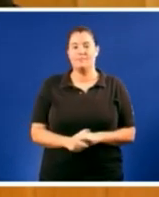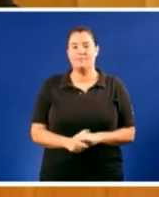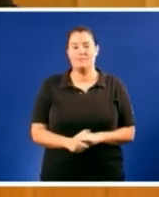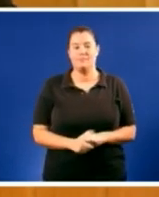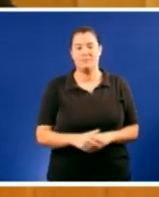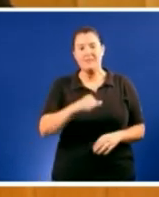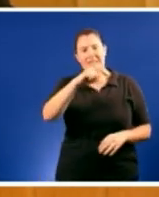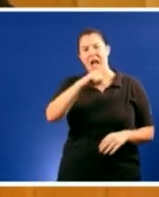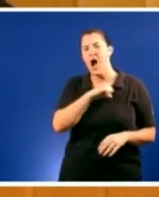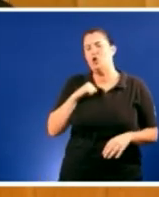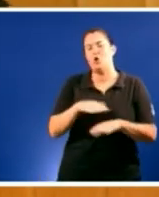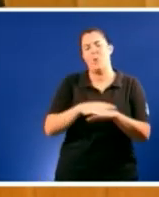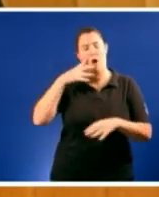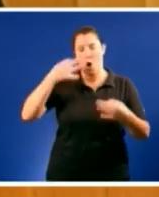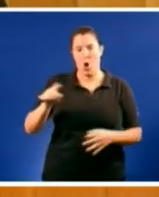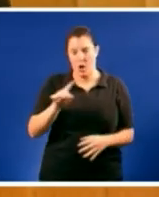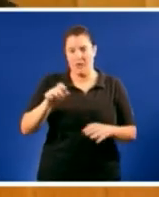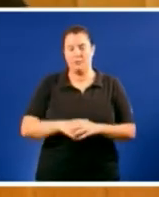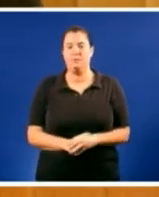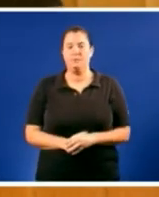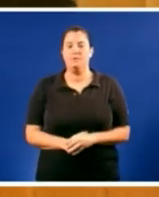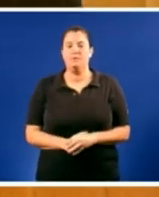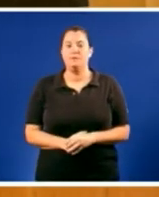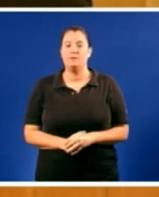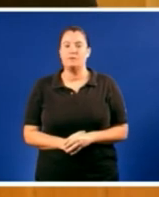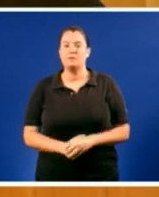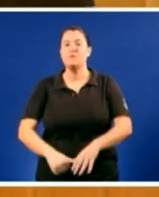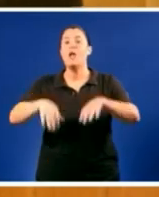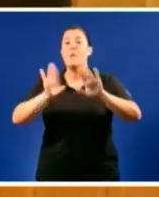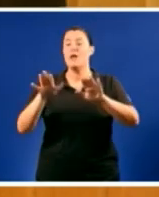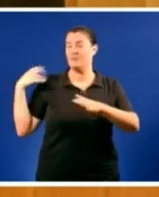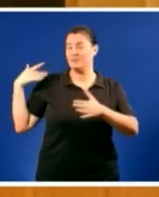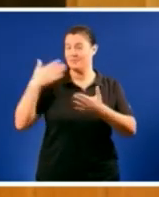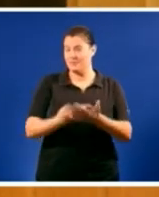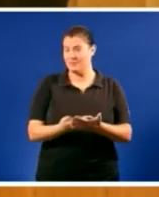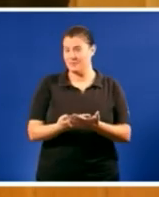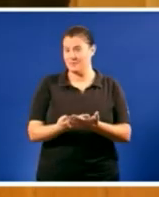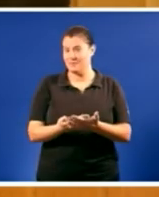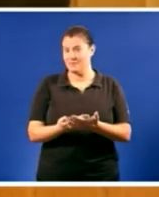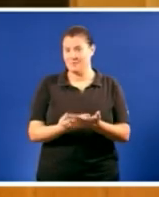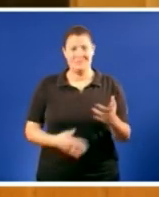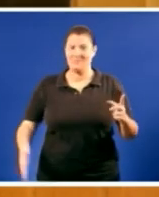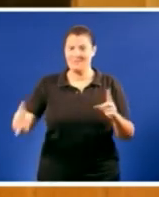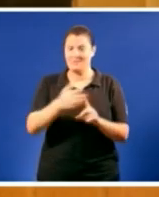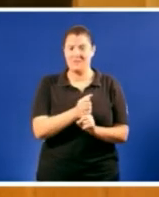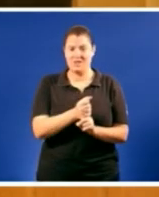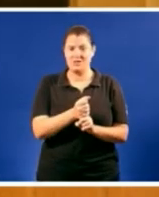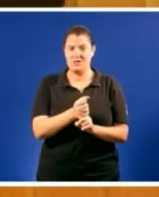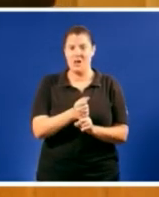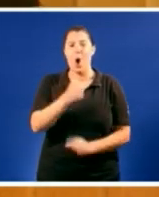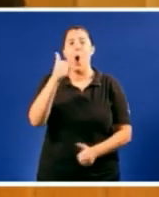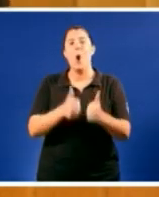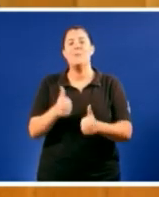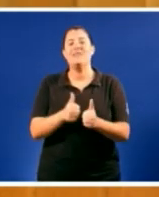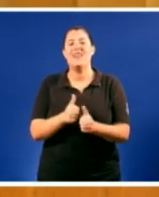bipartito presentou perante a administración do Estado pero dende aquela non conseguiu unha só competencia